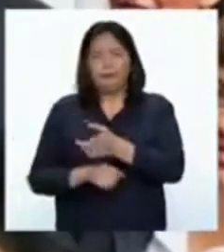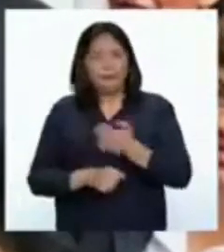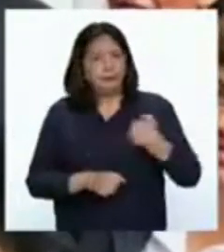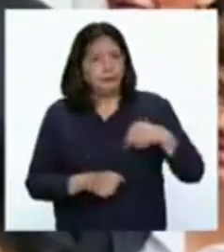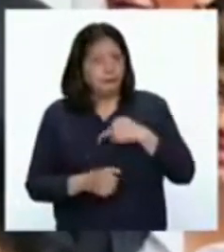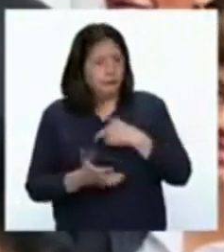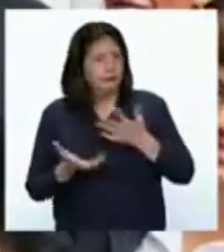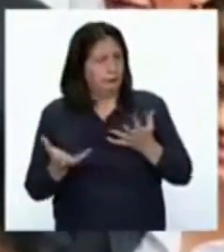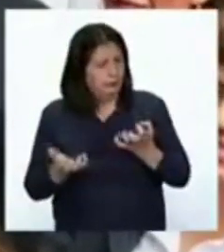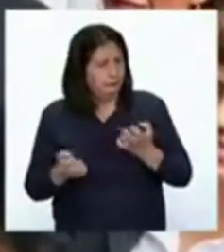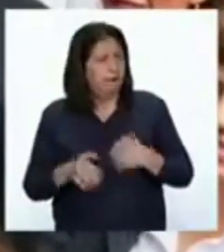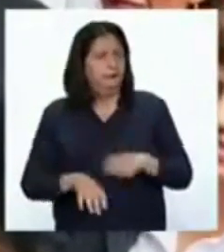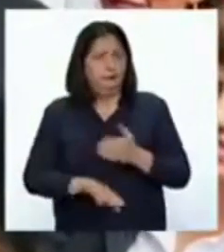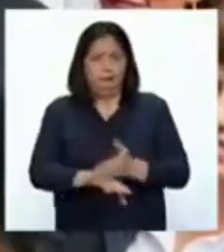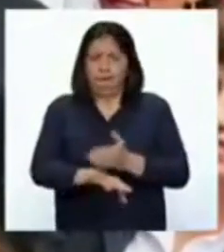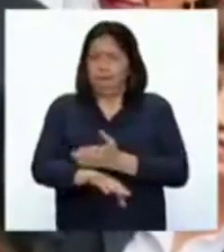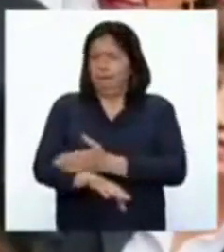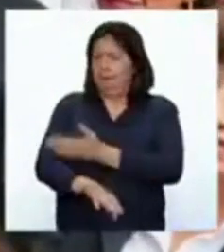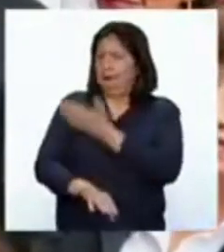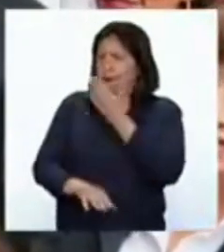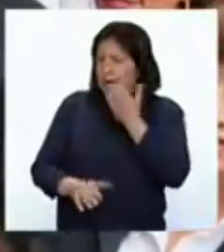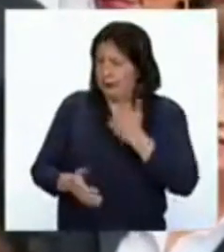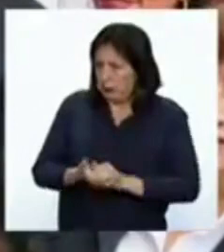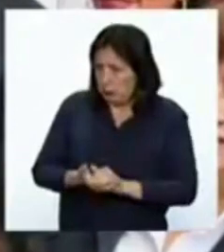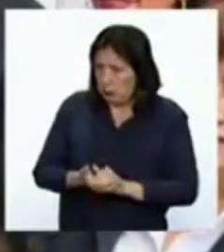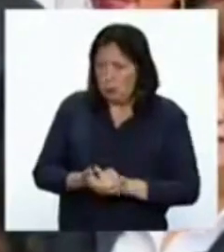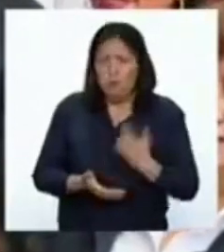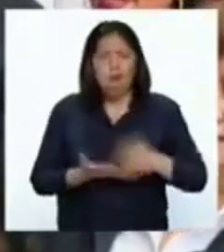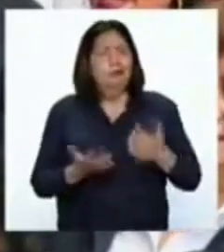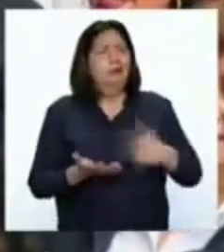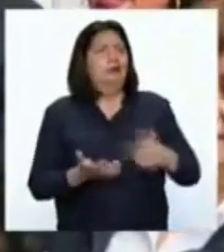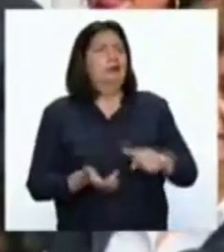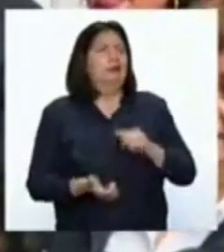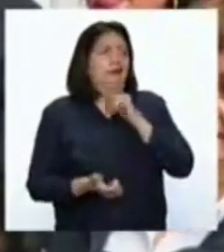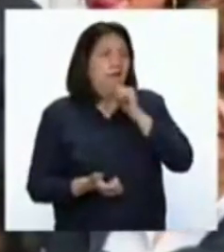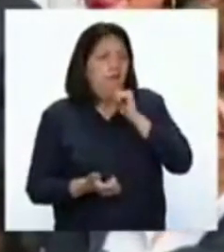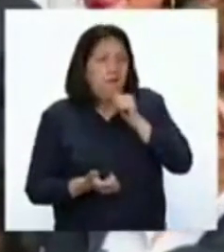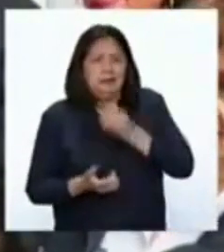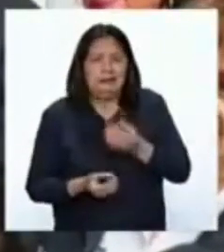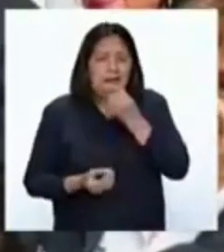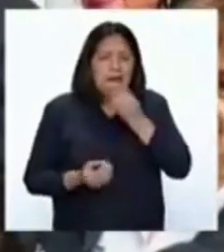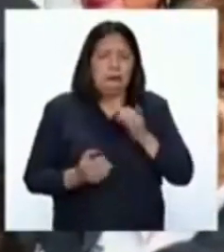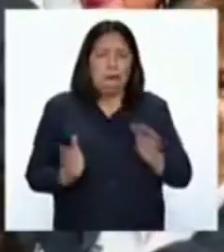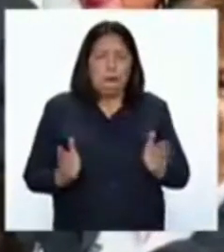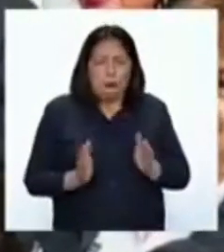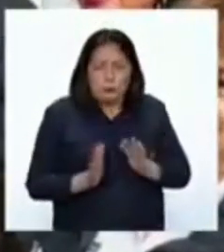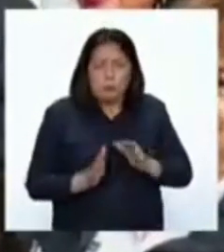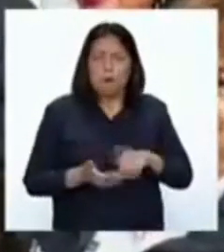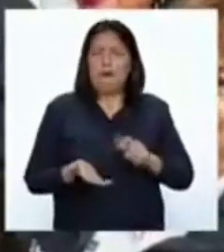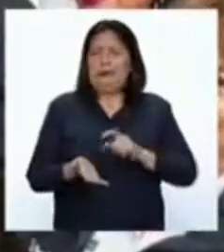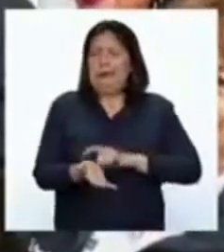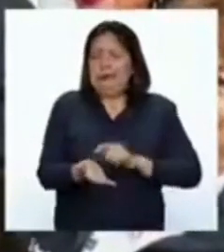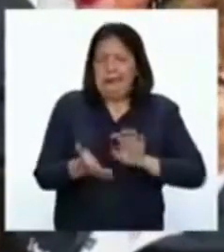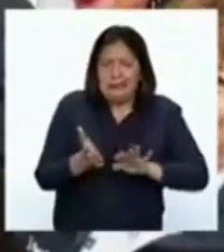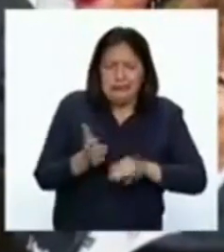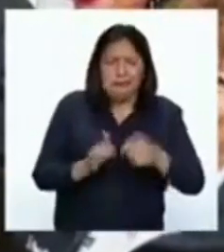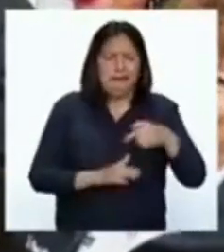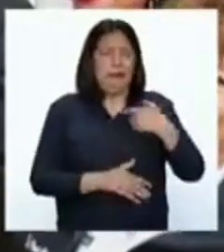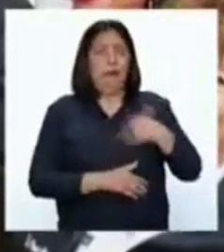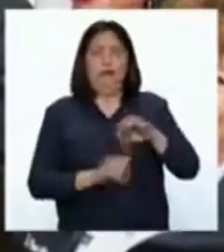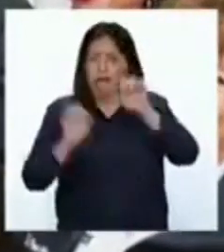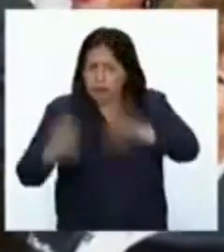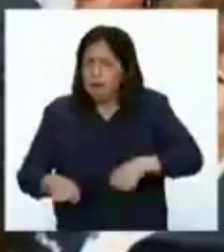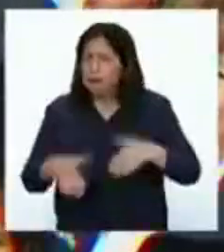queremos mejorar los índices de nutrición crónica, anemia. Lo podemos hacer juntos.